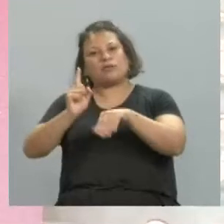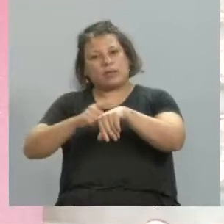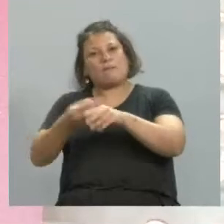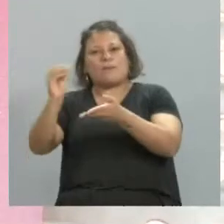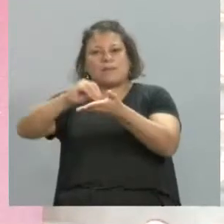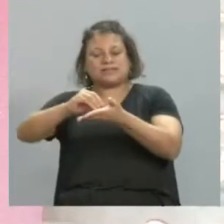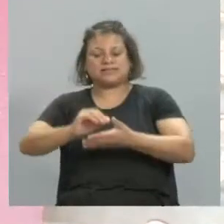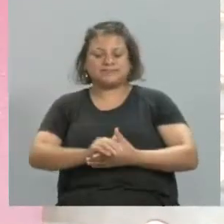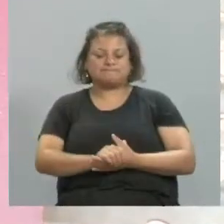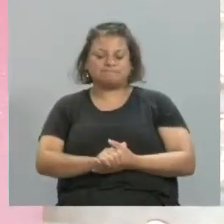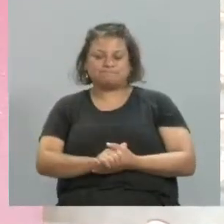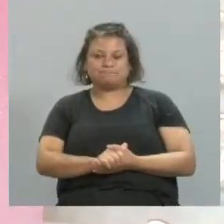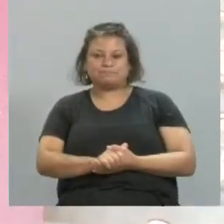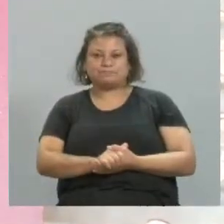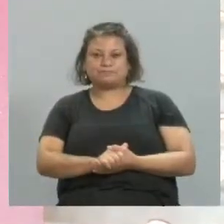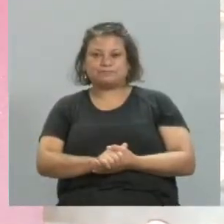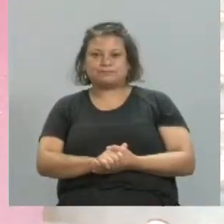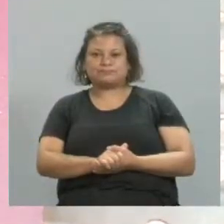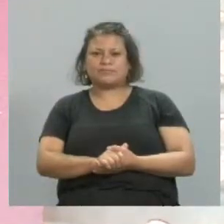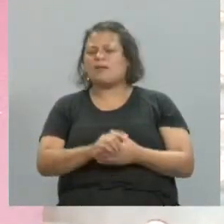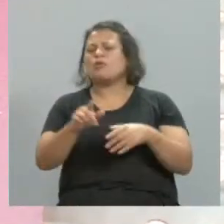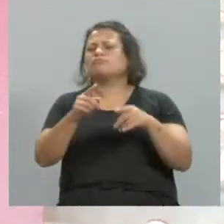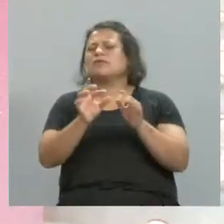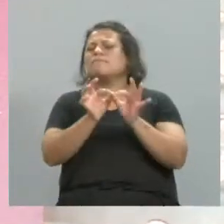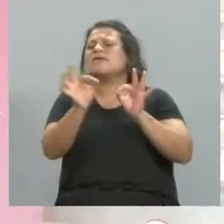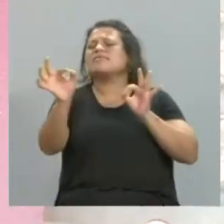tiempo. ¿Cuál es la obra más grande que has hecho? ¿Qué medida?